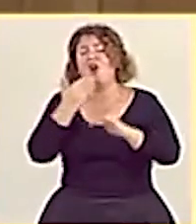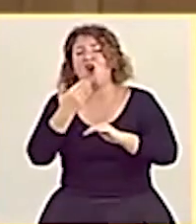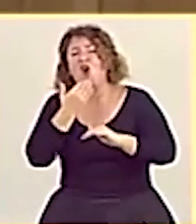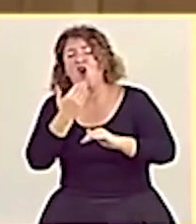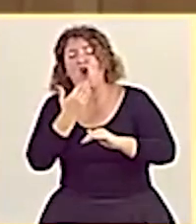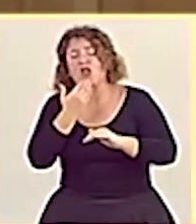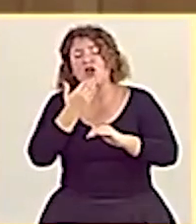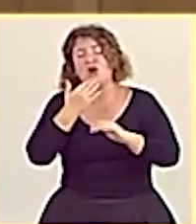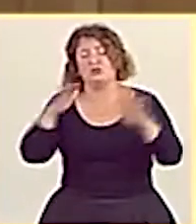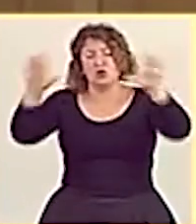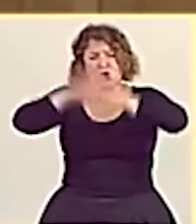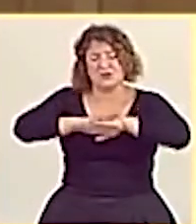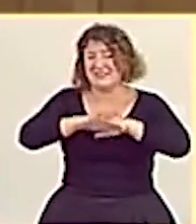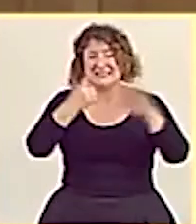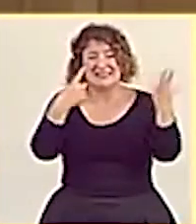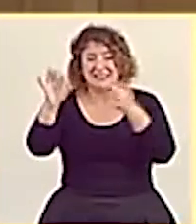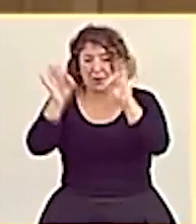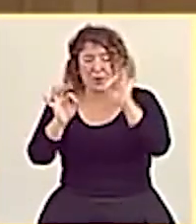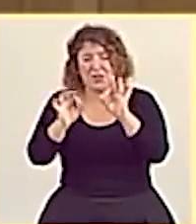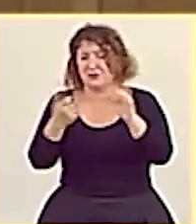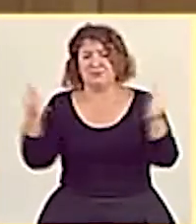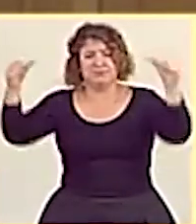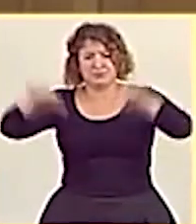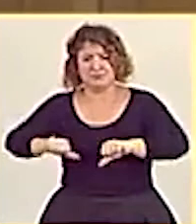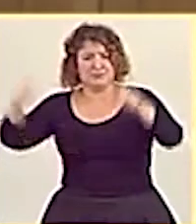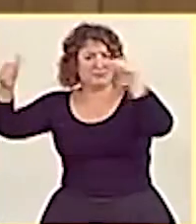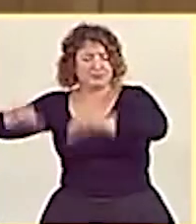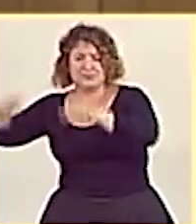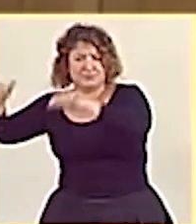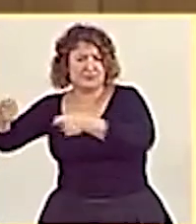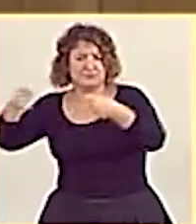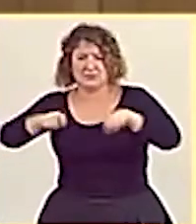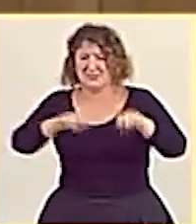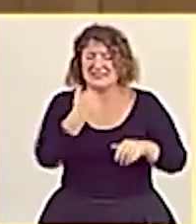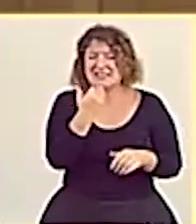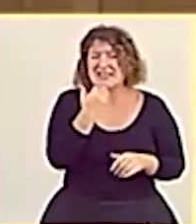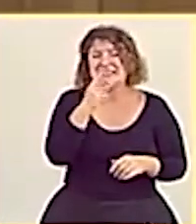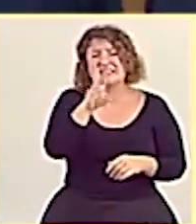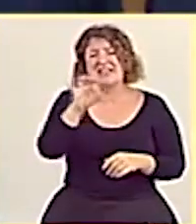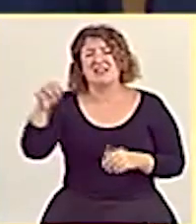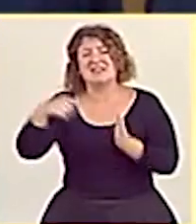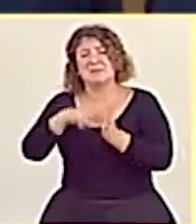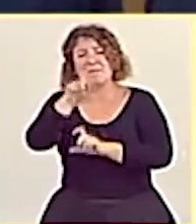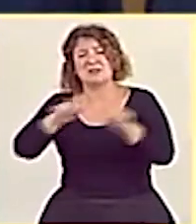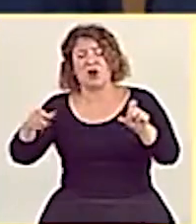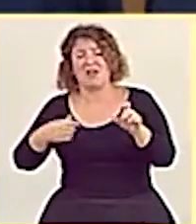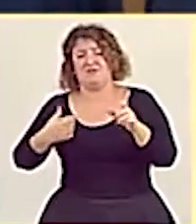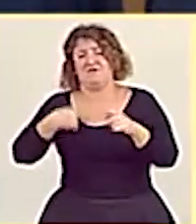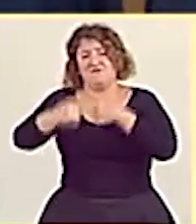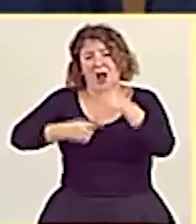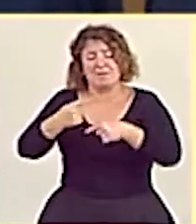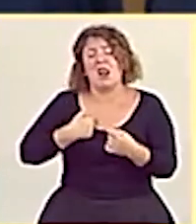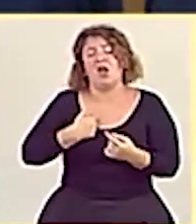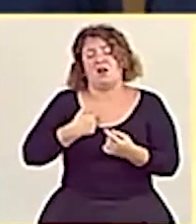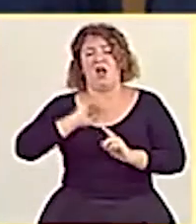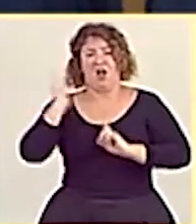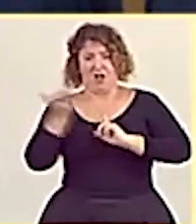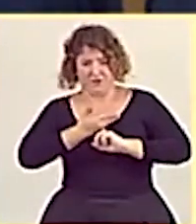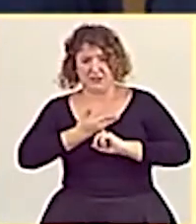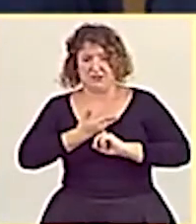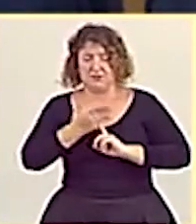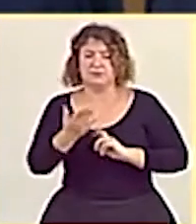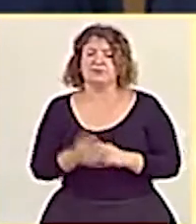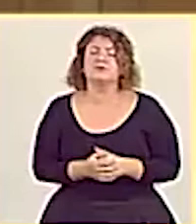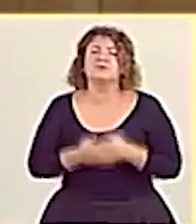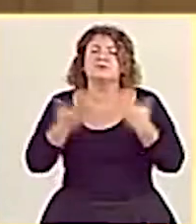% ha llegado a la quiebra. Un sector que da trabajo, da de comer a 300.000 familias en este país. ¿Usted se imagina